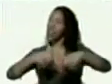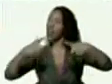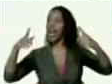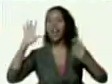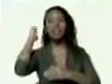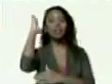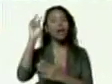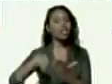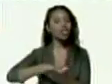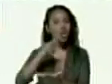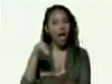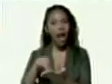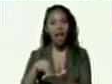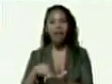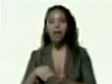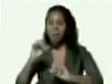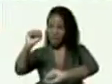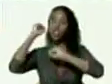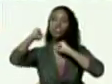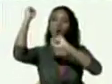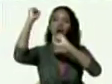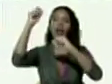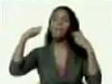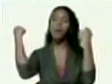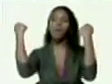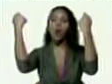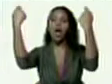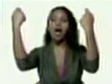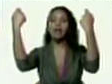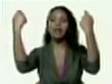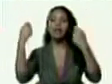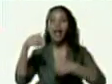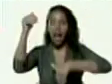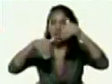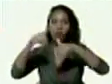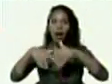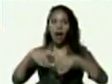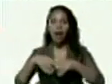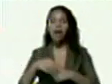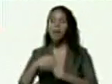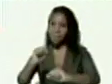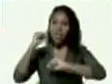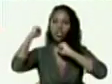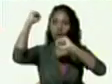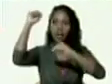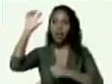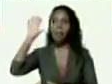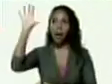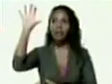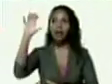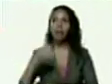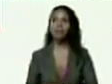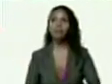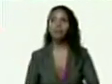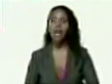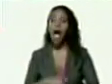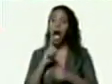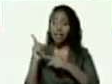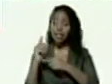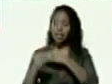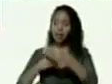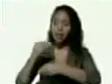asamblea nacional victoria popular electoral victoria de la patria así va a ser